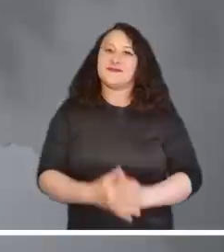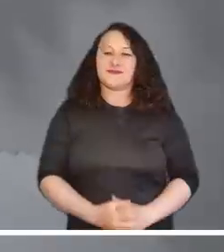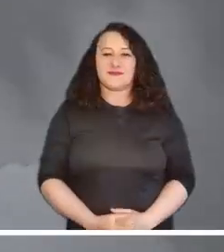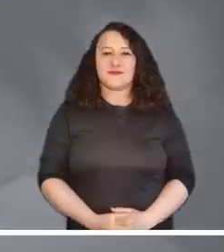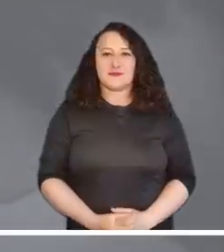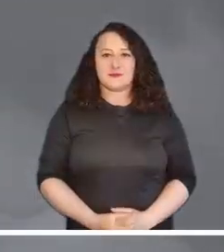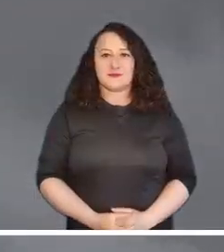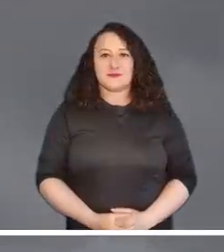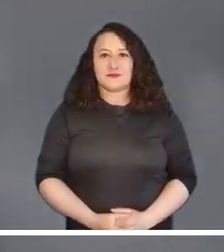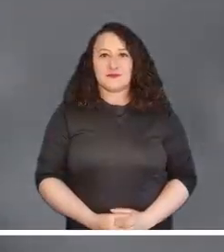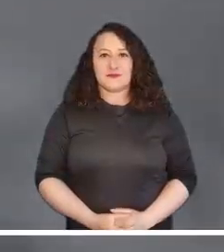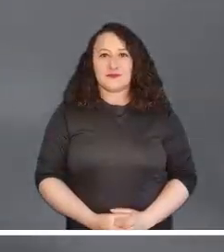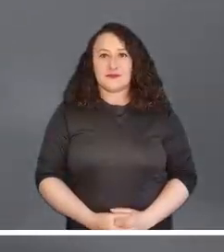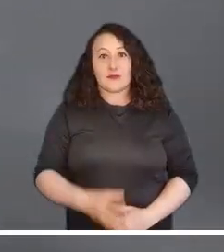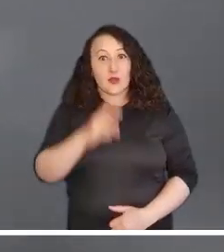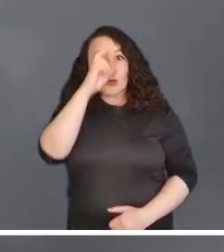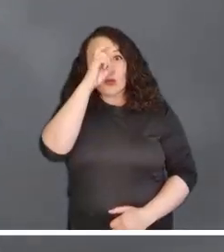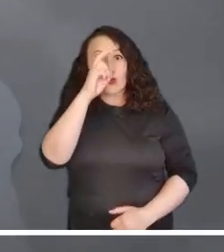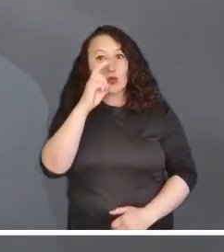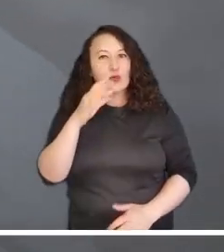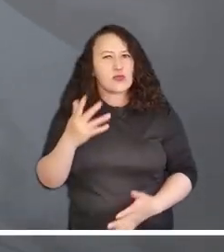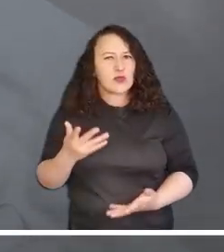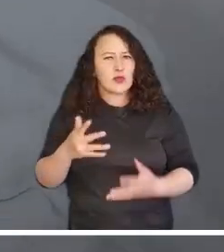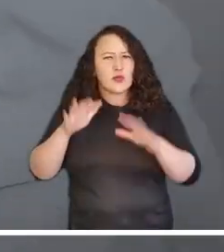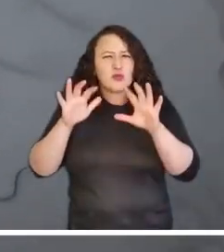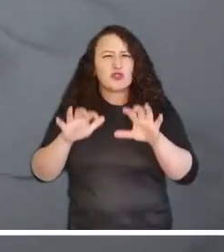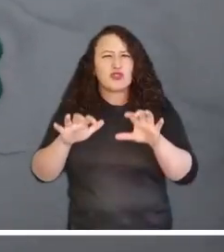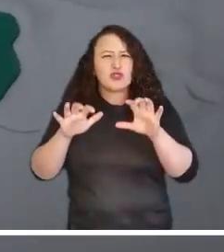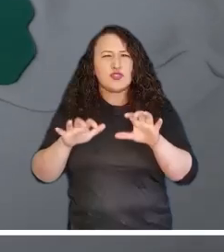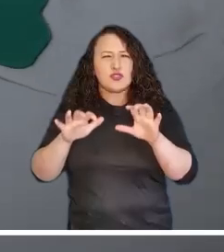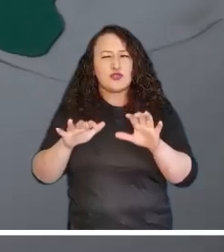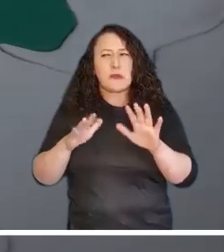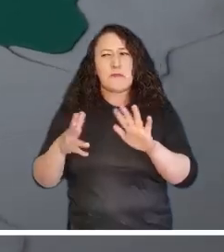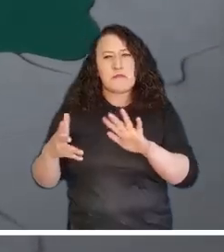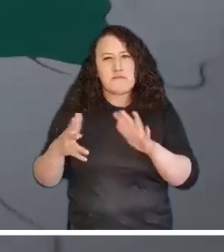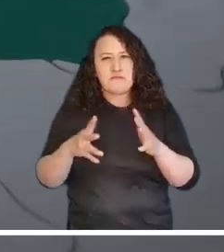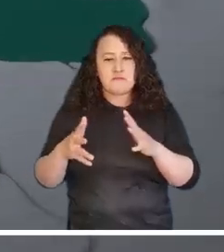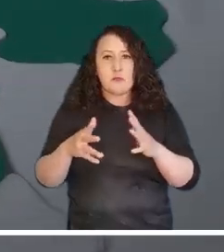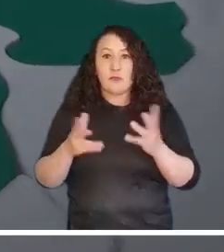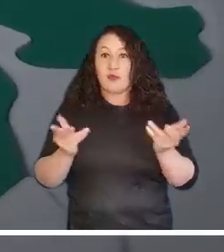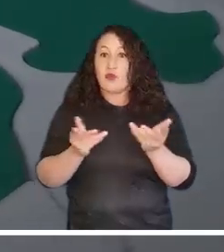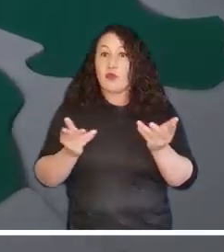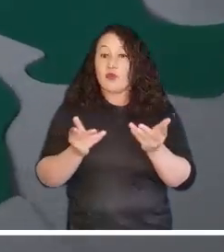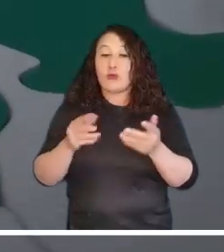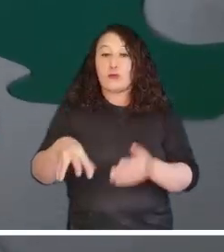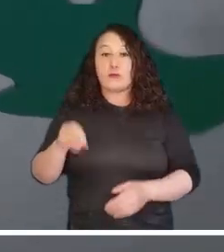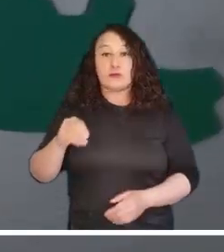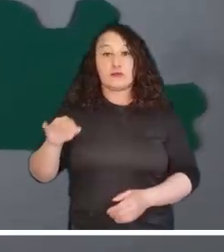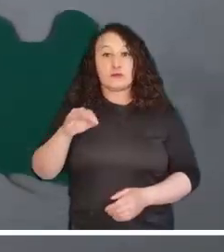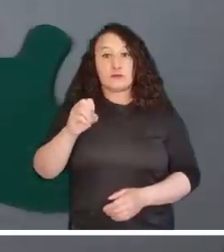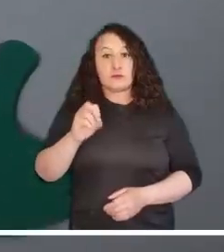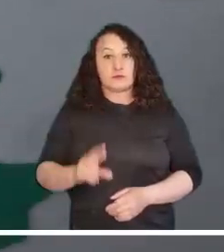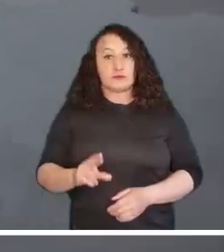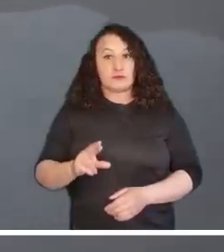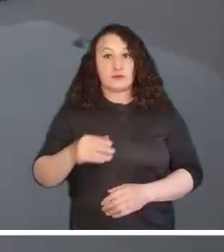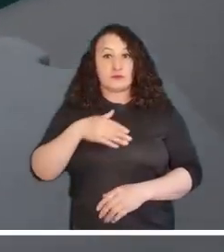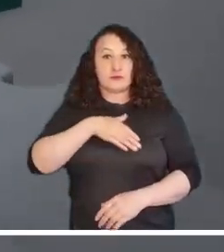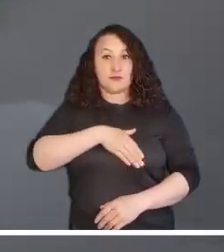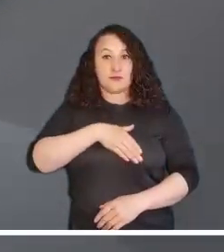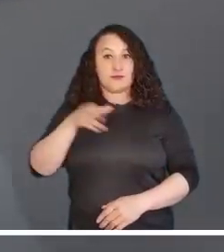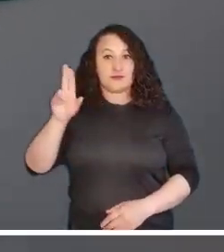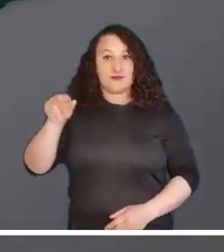En el norte podrían presentarse lluvias ligeras y moderadas en el sur de Magdalena, Bolívar, Sucre y